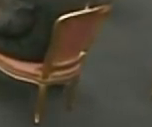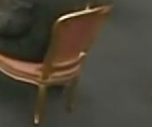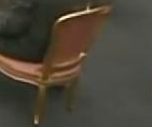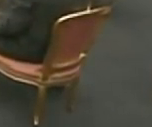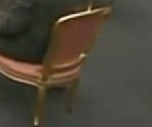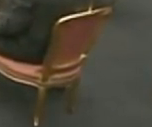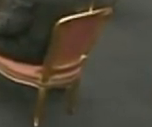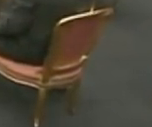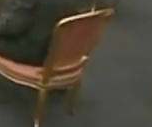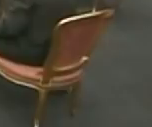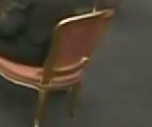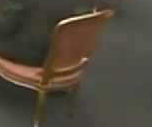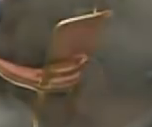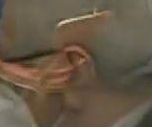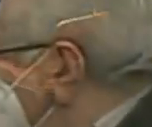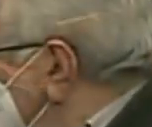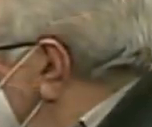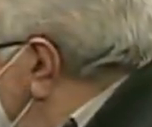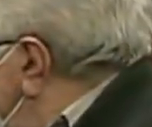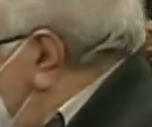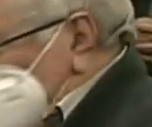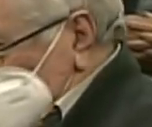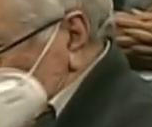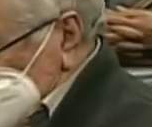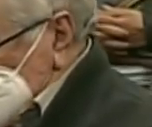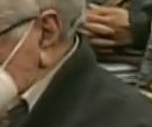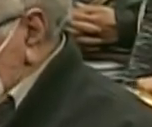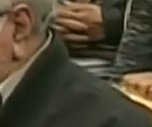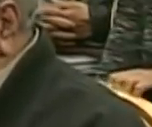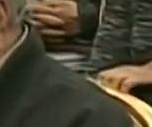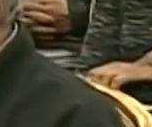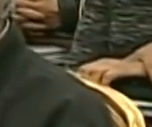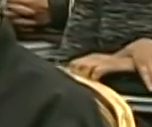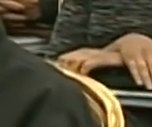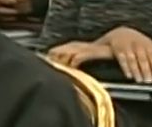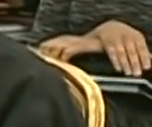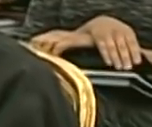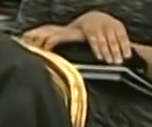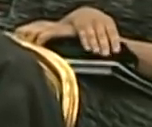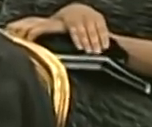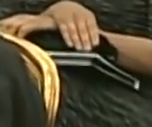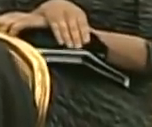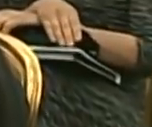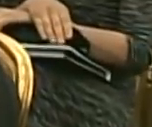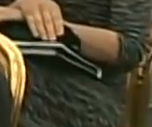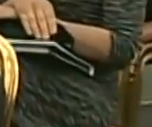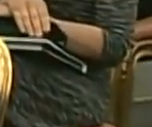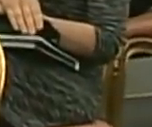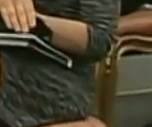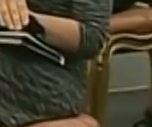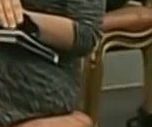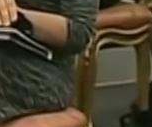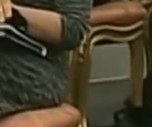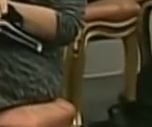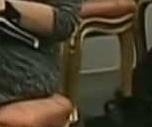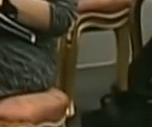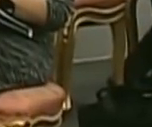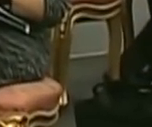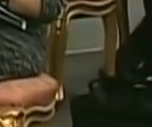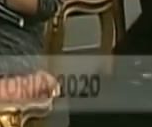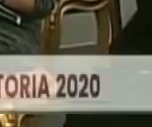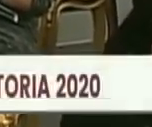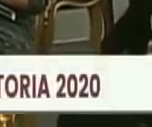con la vigencia con de la gesta independentista y emancipadora liderada por el libertador Simón Bolívar este año